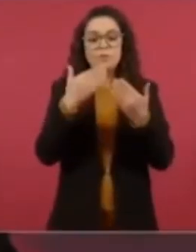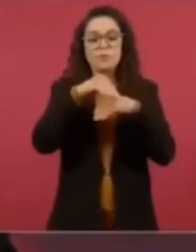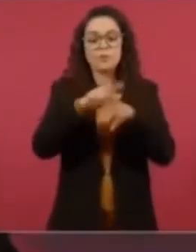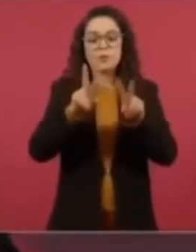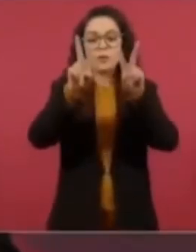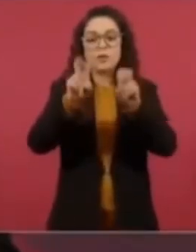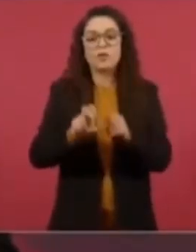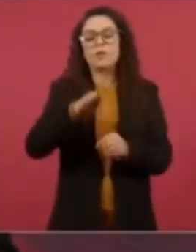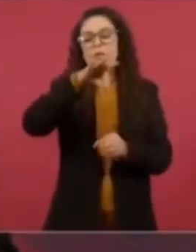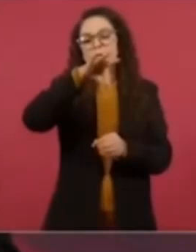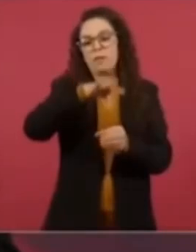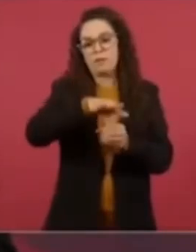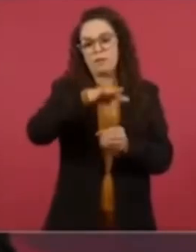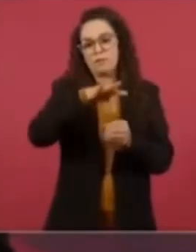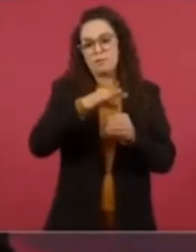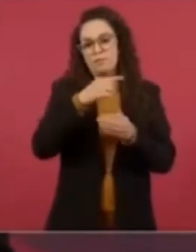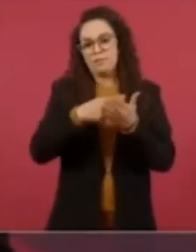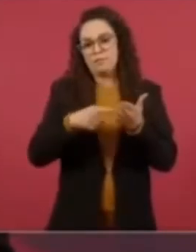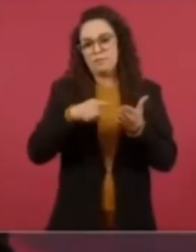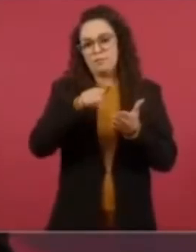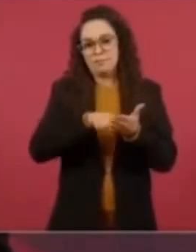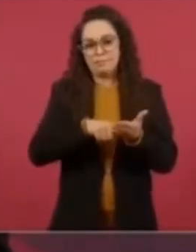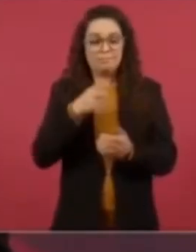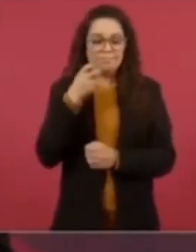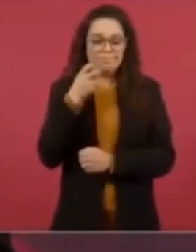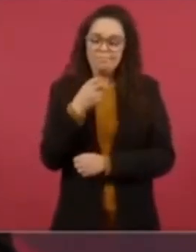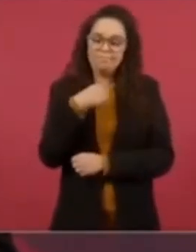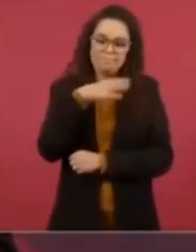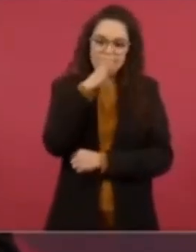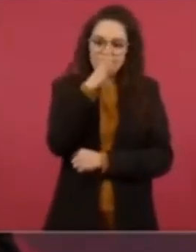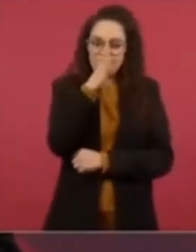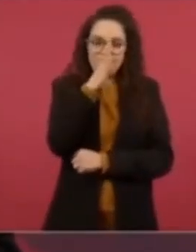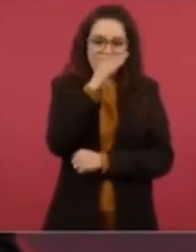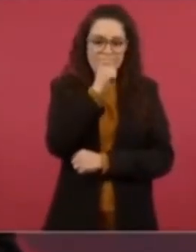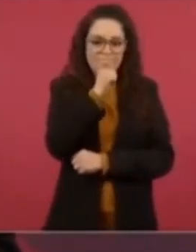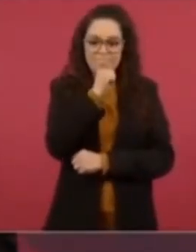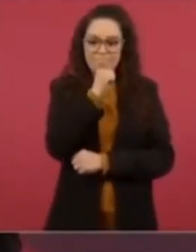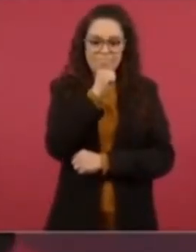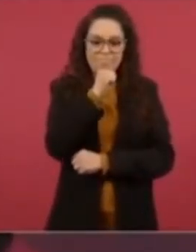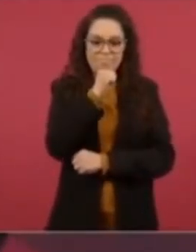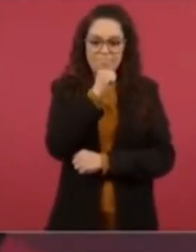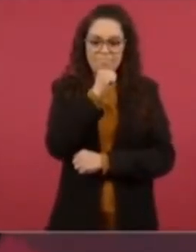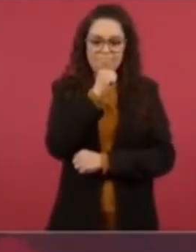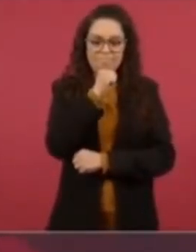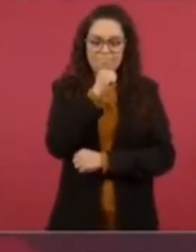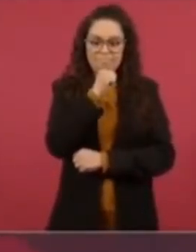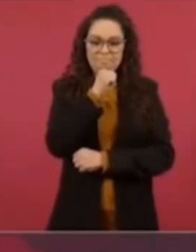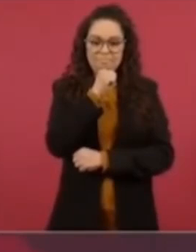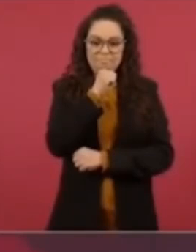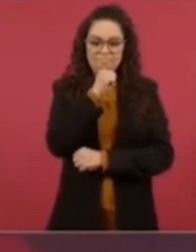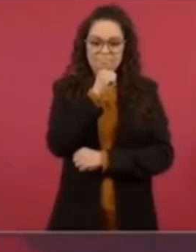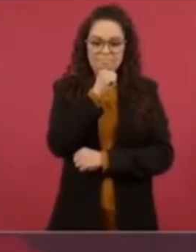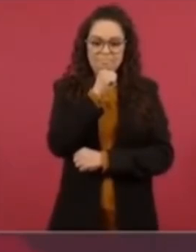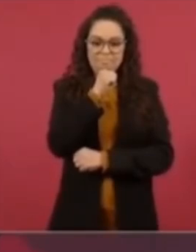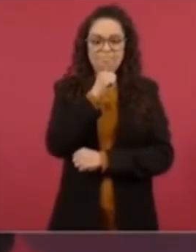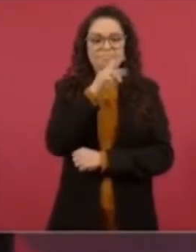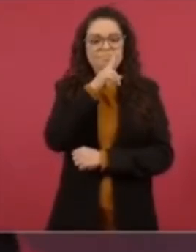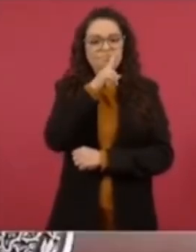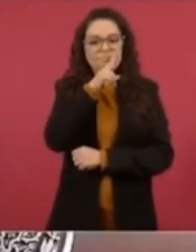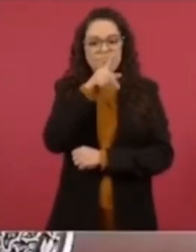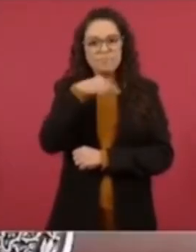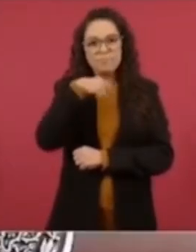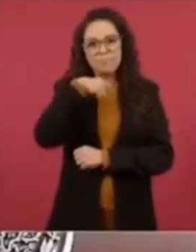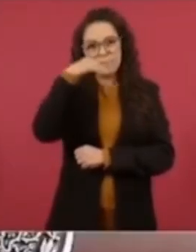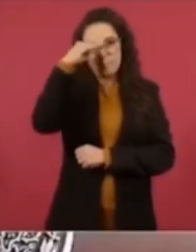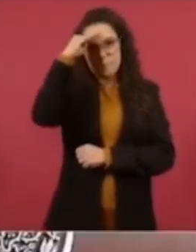Y es mejor no opinar